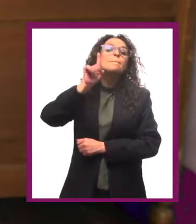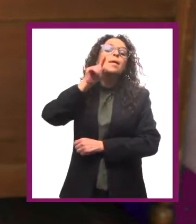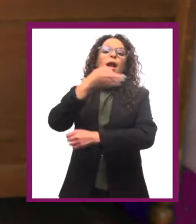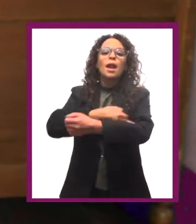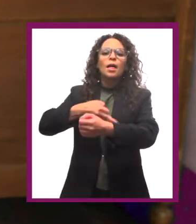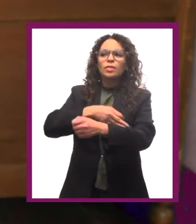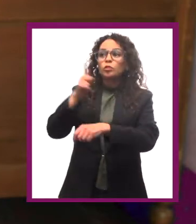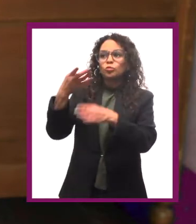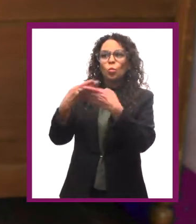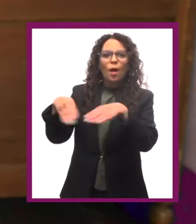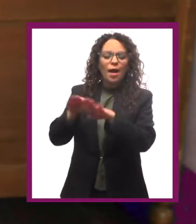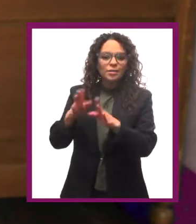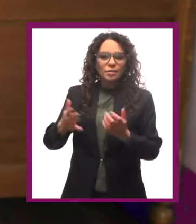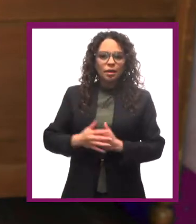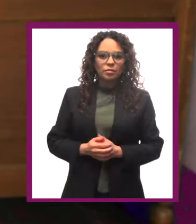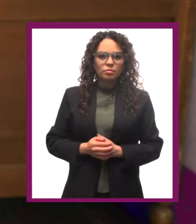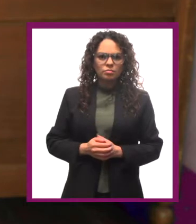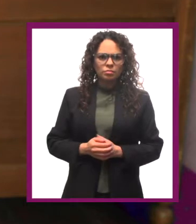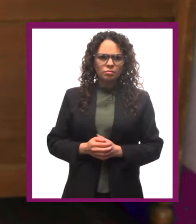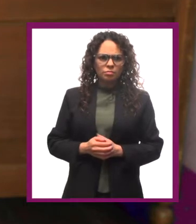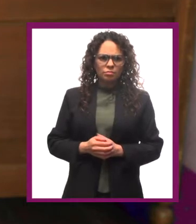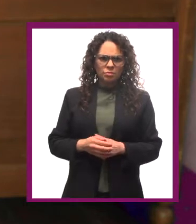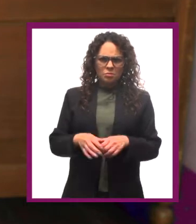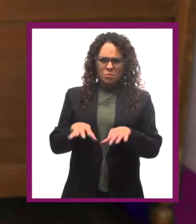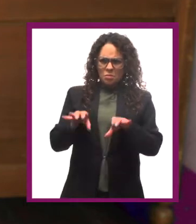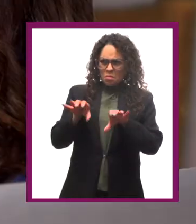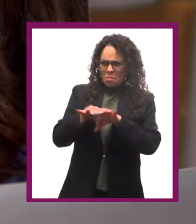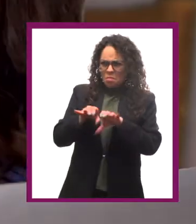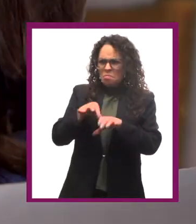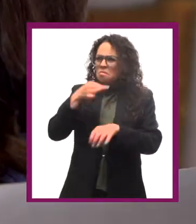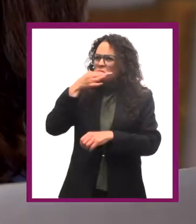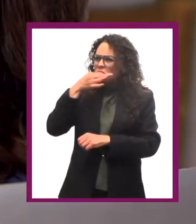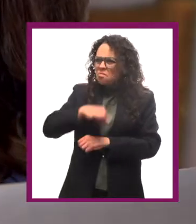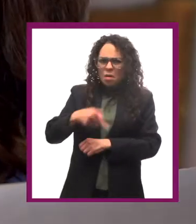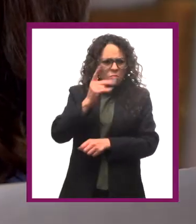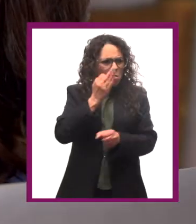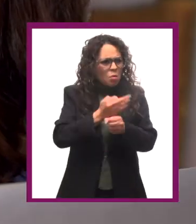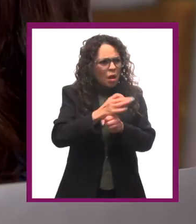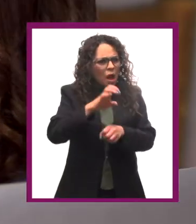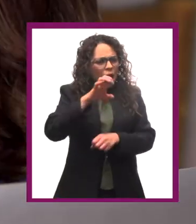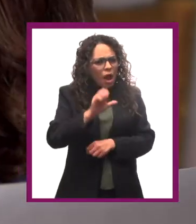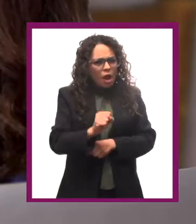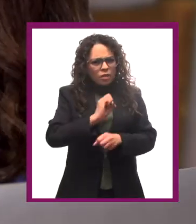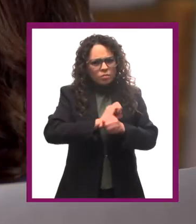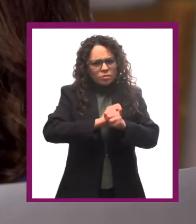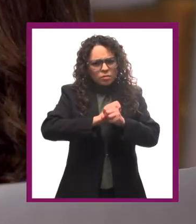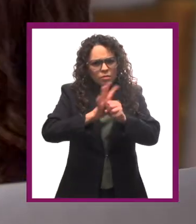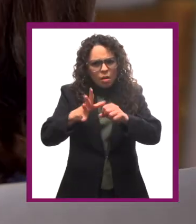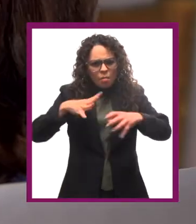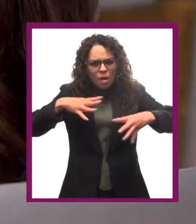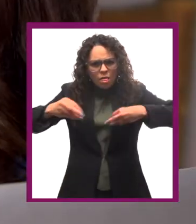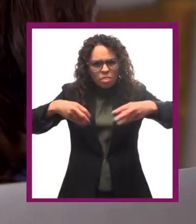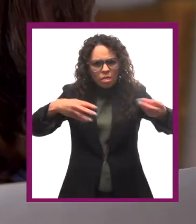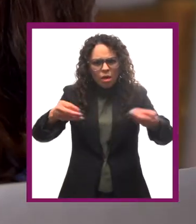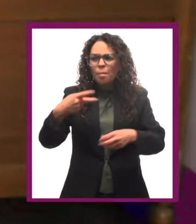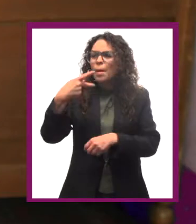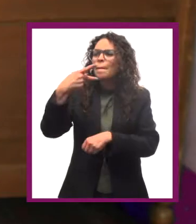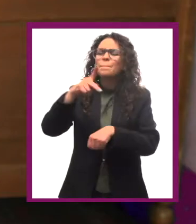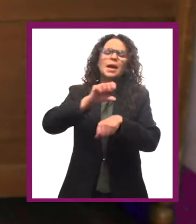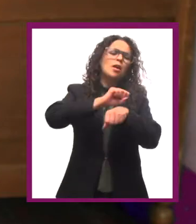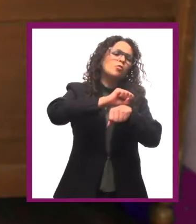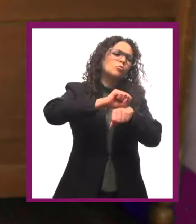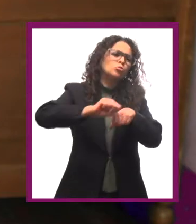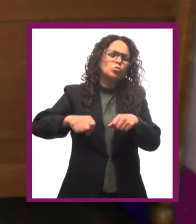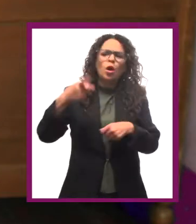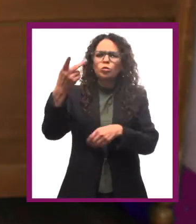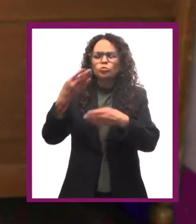va a armar la fiesta mañana por la tarde en su casa. ¿Cómo, una fiesta? Pero estamos en pandemia. Pero será algo